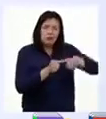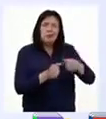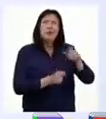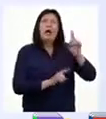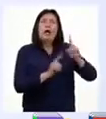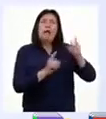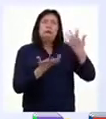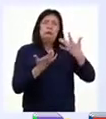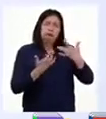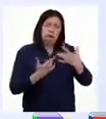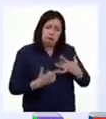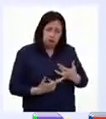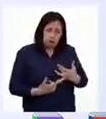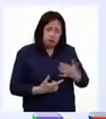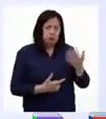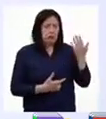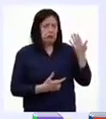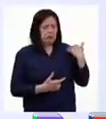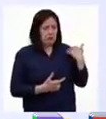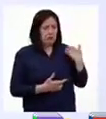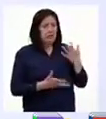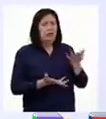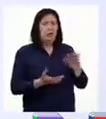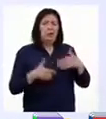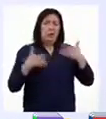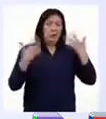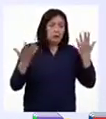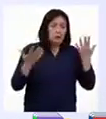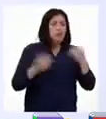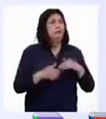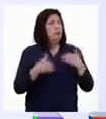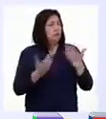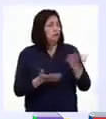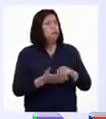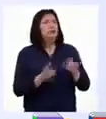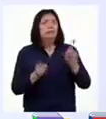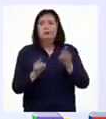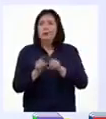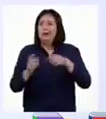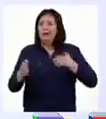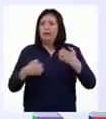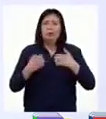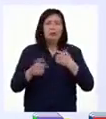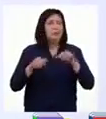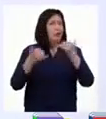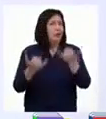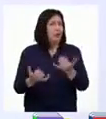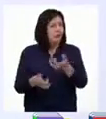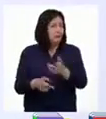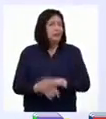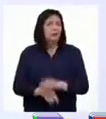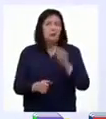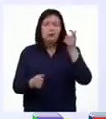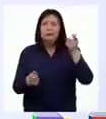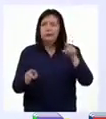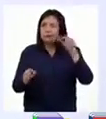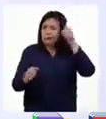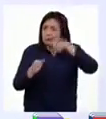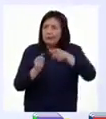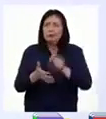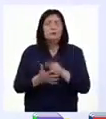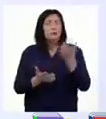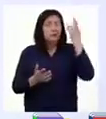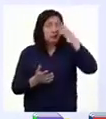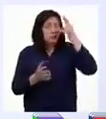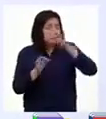causó mucha tristeza o alegría en el pasado, puede generarnos la misma emoción en el presente. Por ello, Patti,